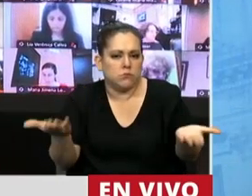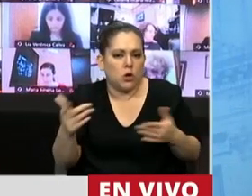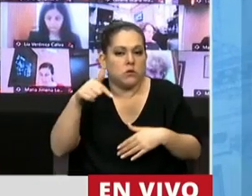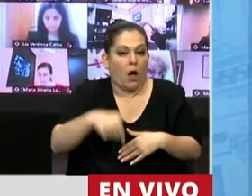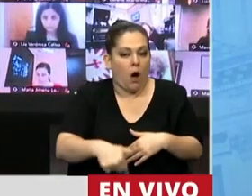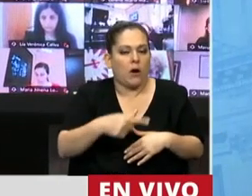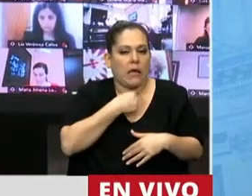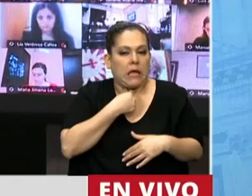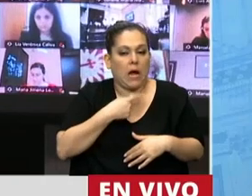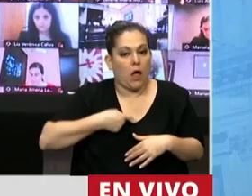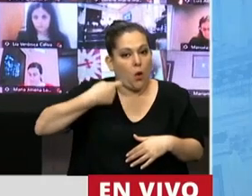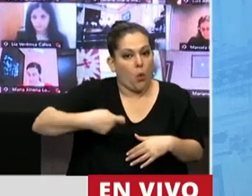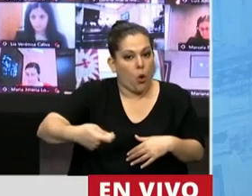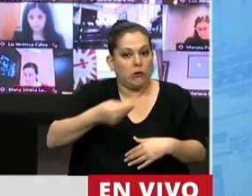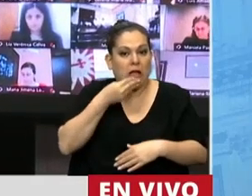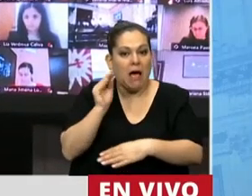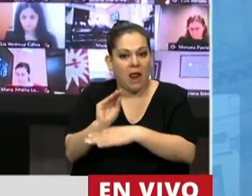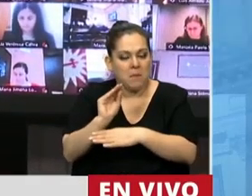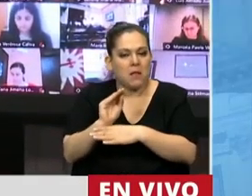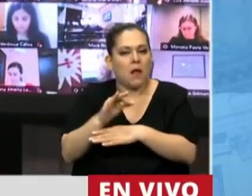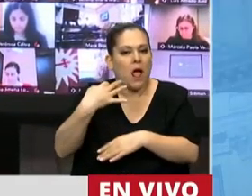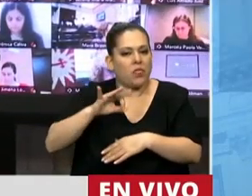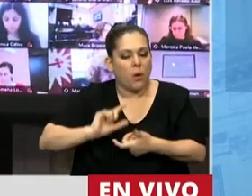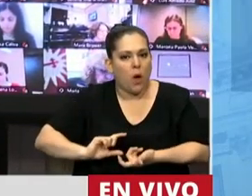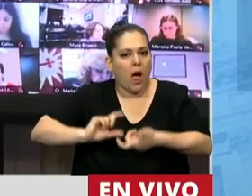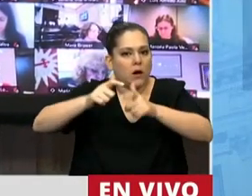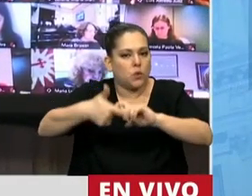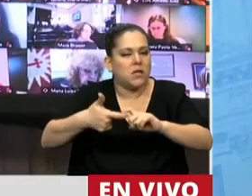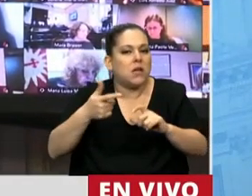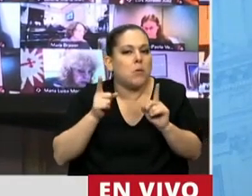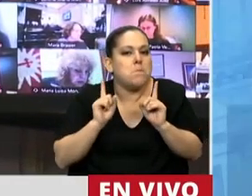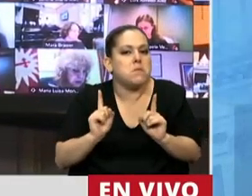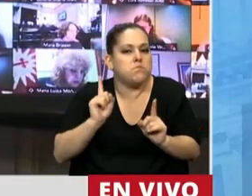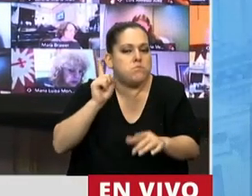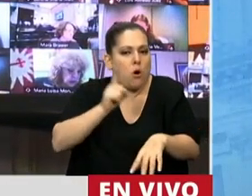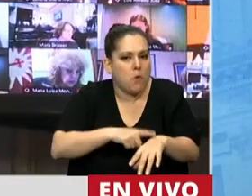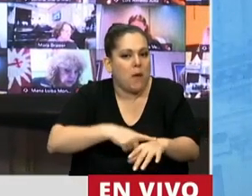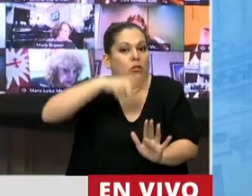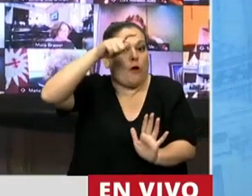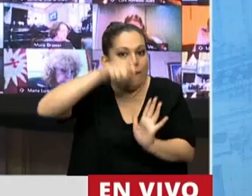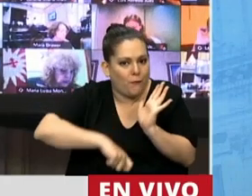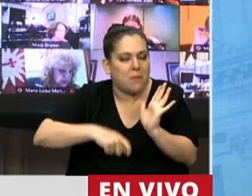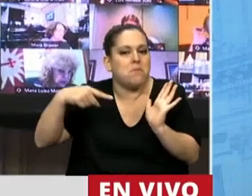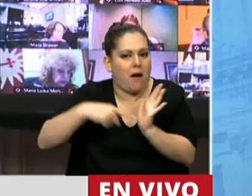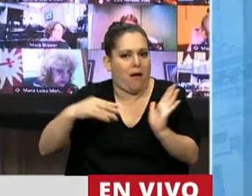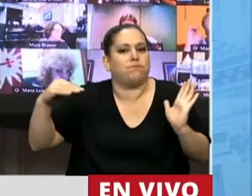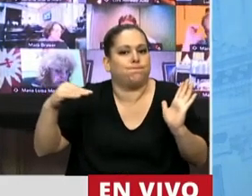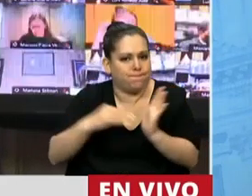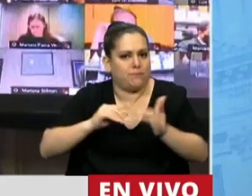alimentarias se puedan actualizar por el acuerdo, por acuerdo, en el mismo momento que se fijen las cuotas.